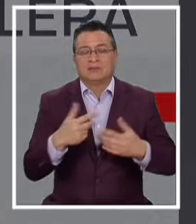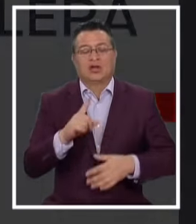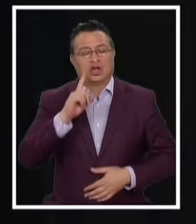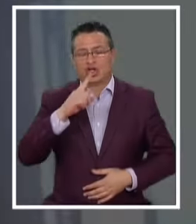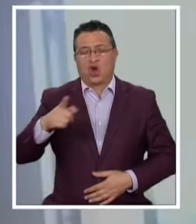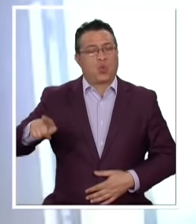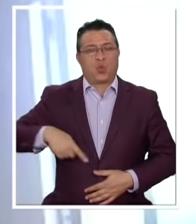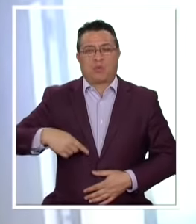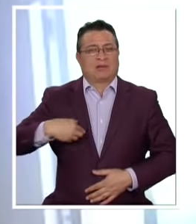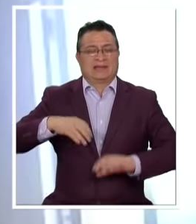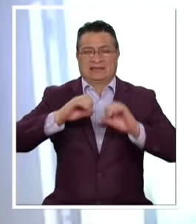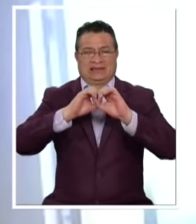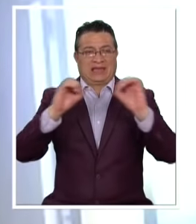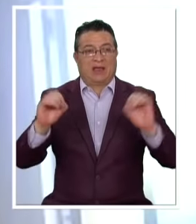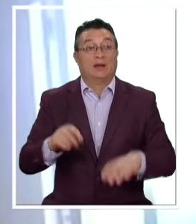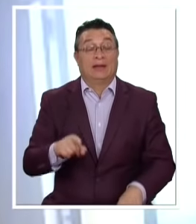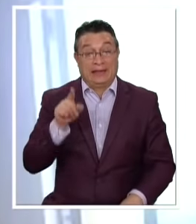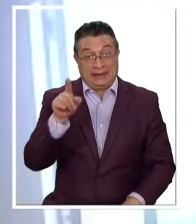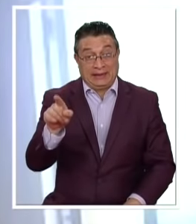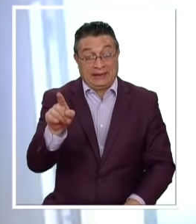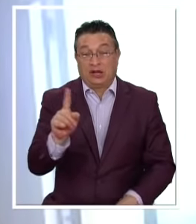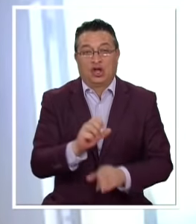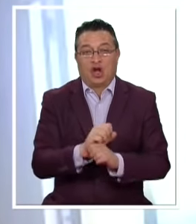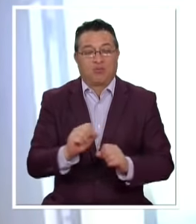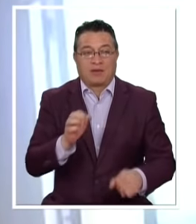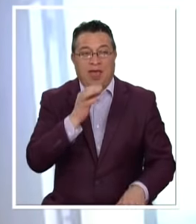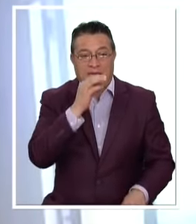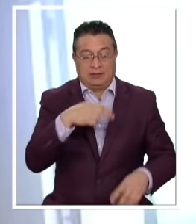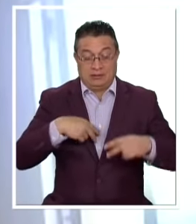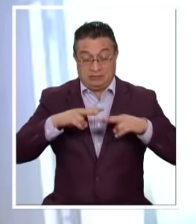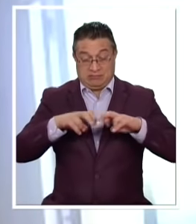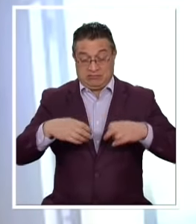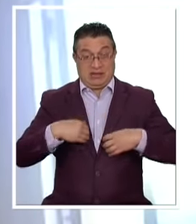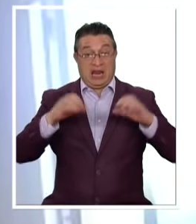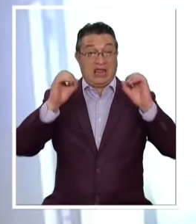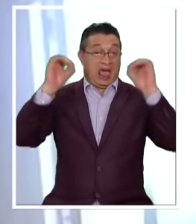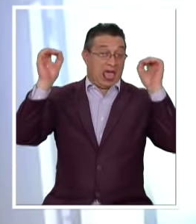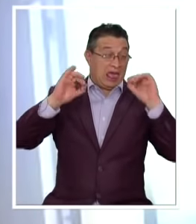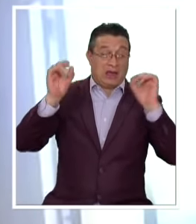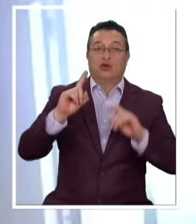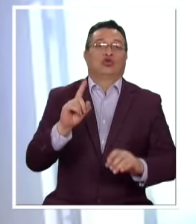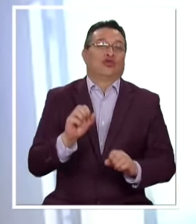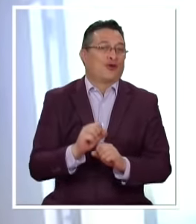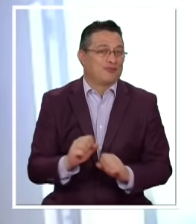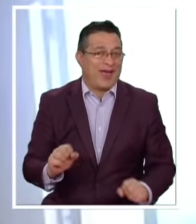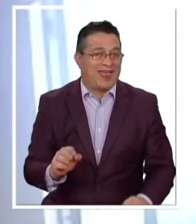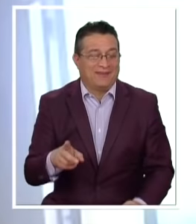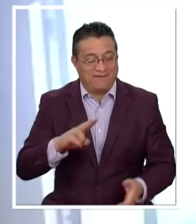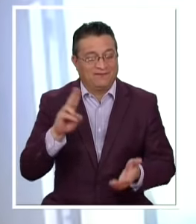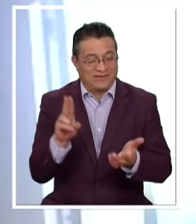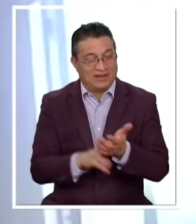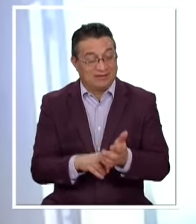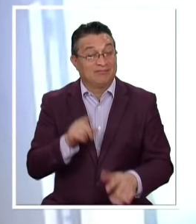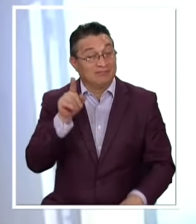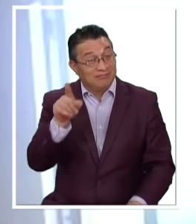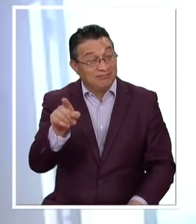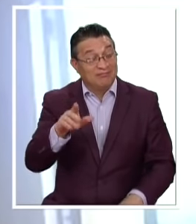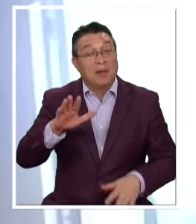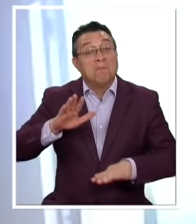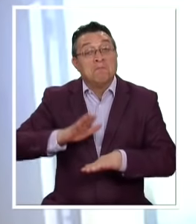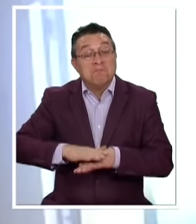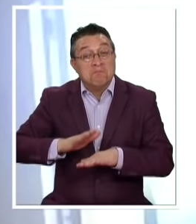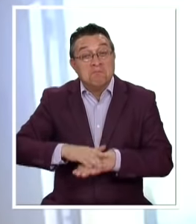inocencia Ahora Él por lo menos Ya no puede decir Que no está siendo Investigado de nada Que no tiene nada Que ver con nada Sino que efectivamente Al menos En